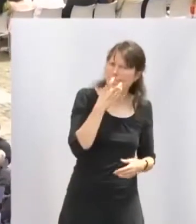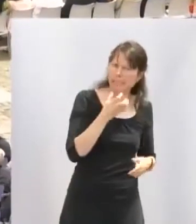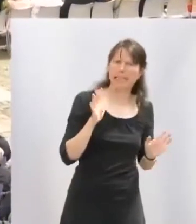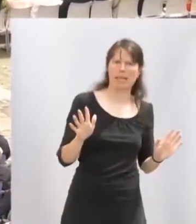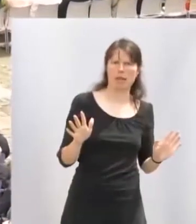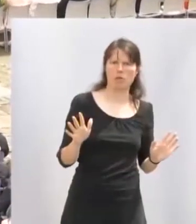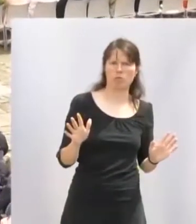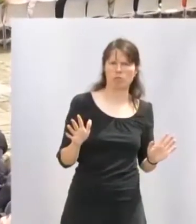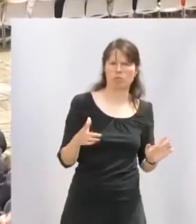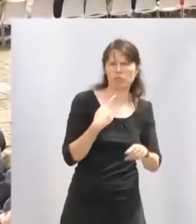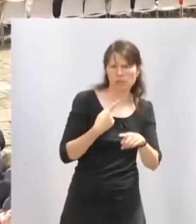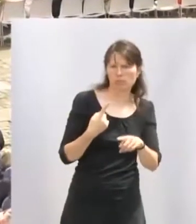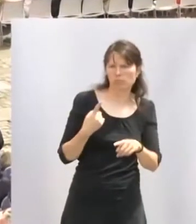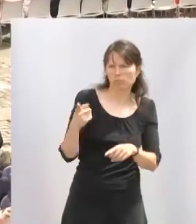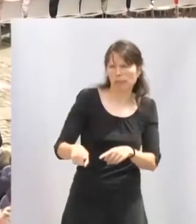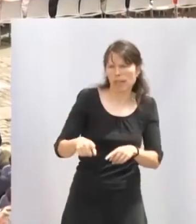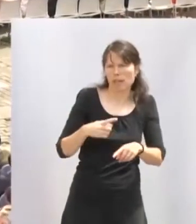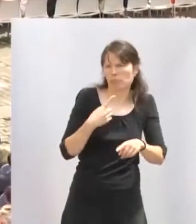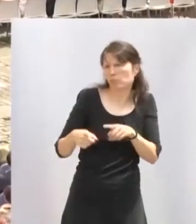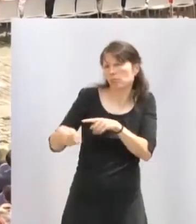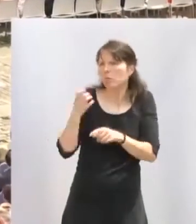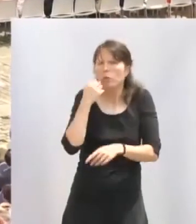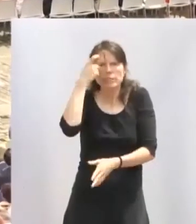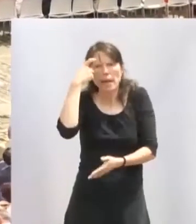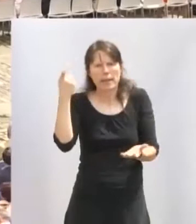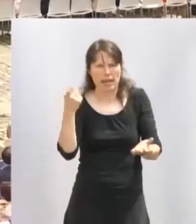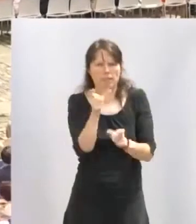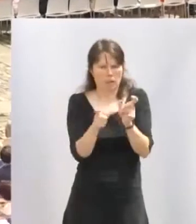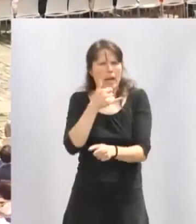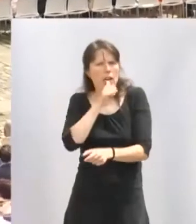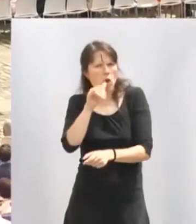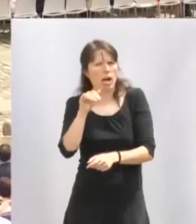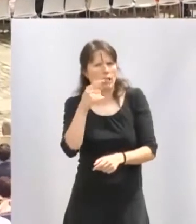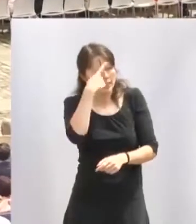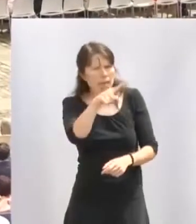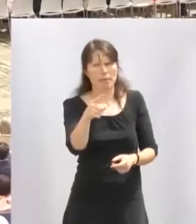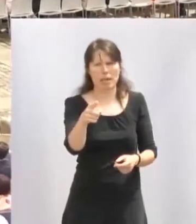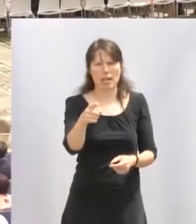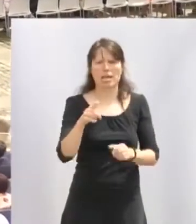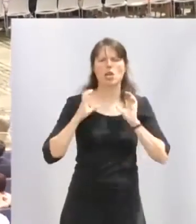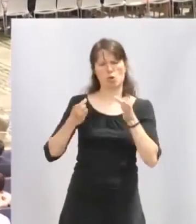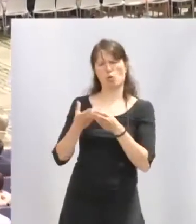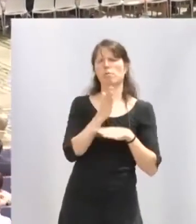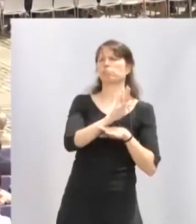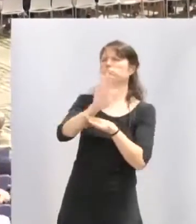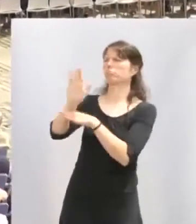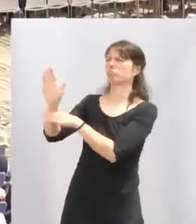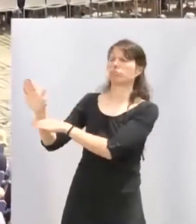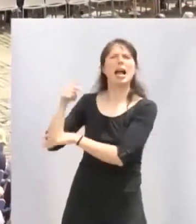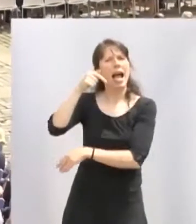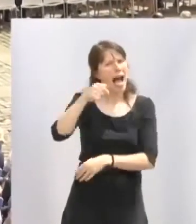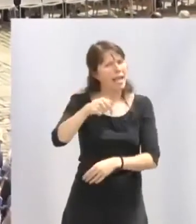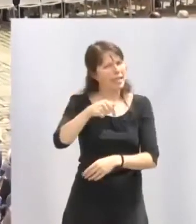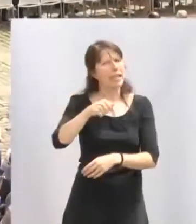con esa prestancia y ese saber que tenemos los riojanos y que nuestro grupo muestra siempre orgulloso tanto fuera